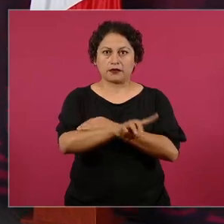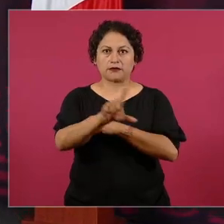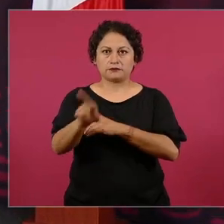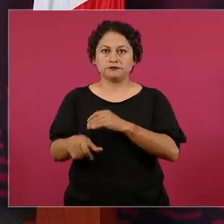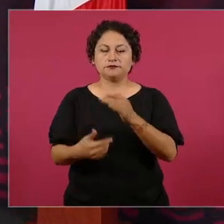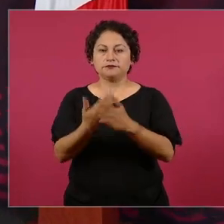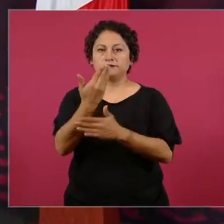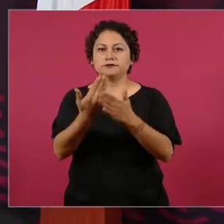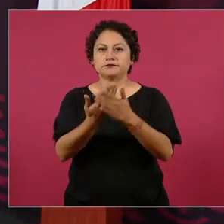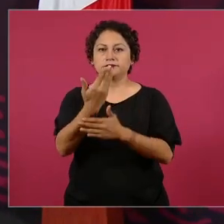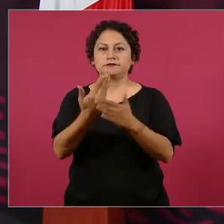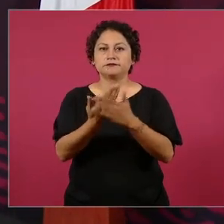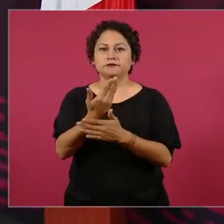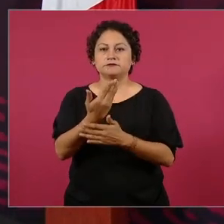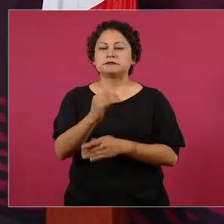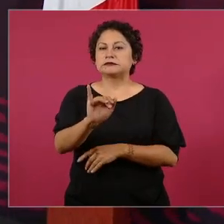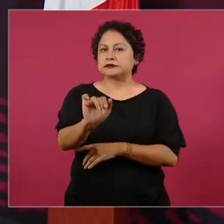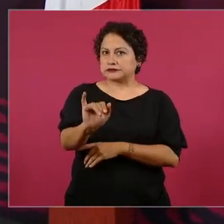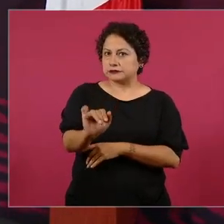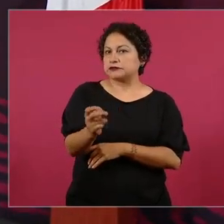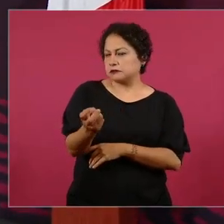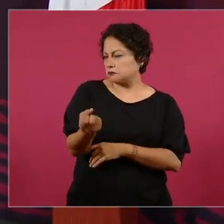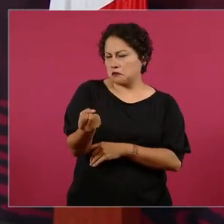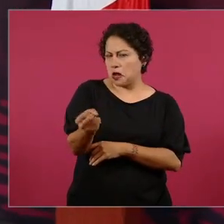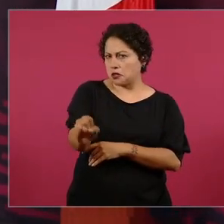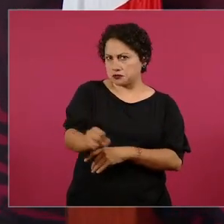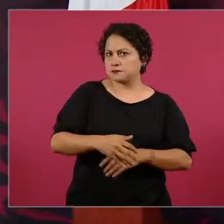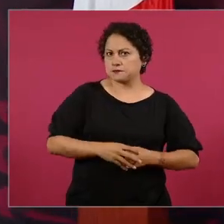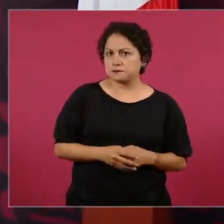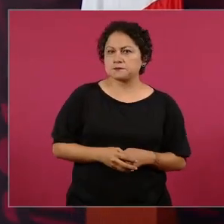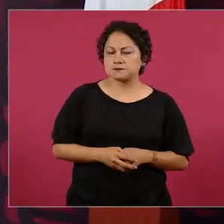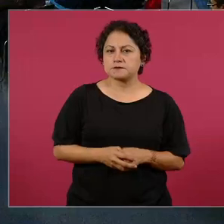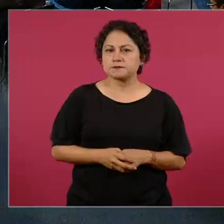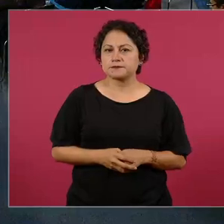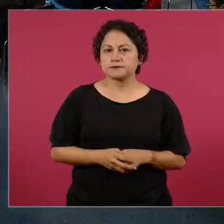sí así va a ser así es